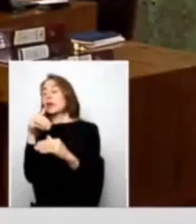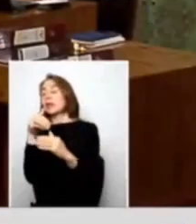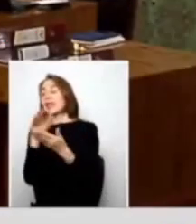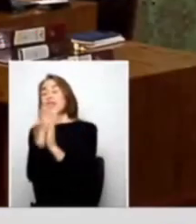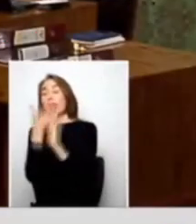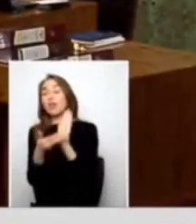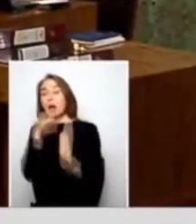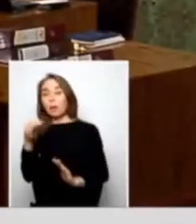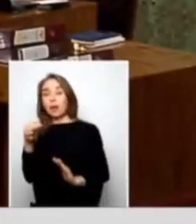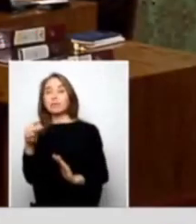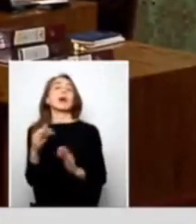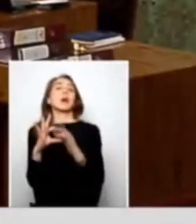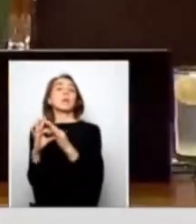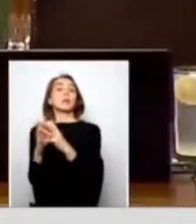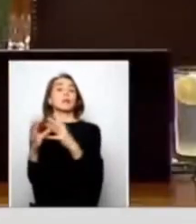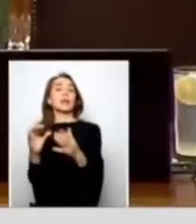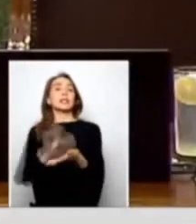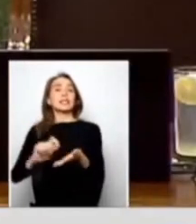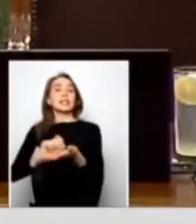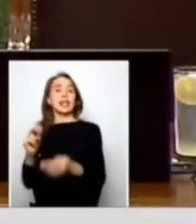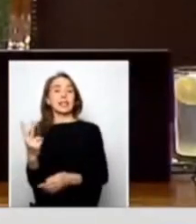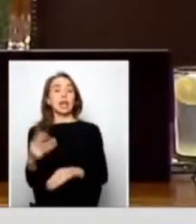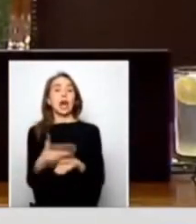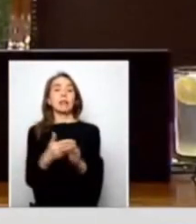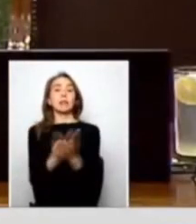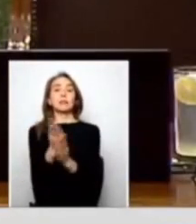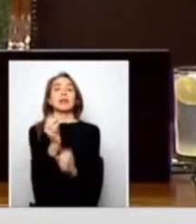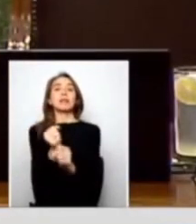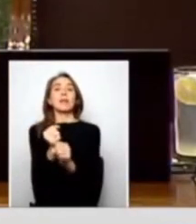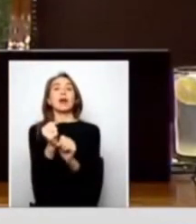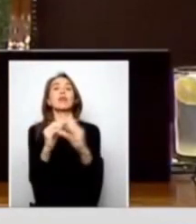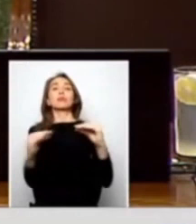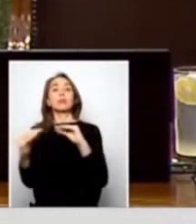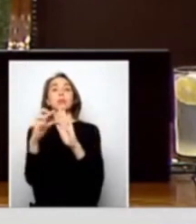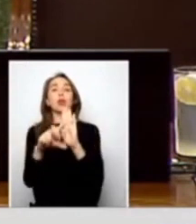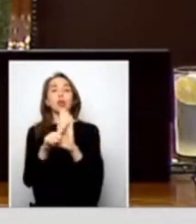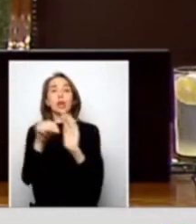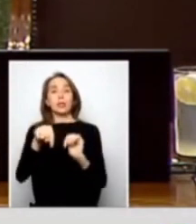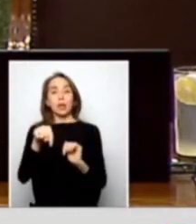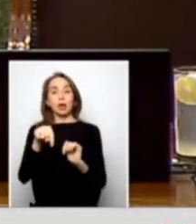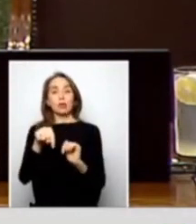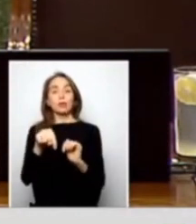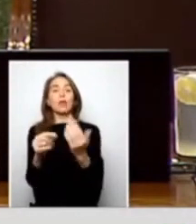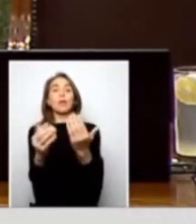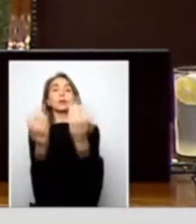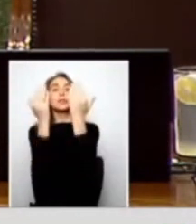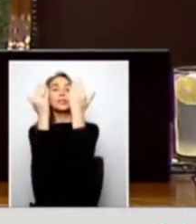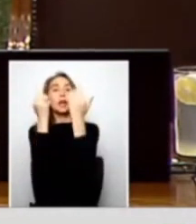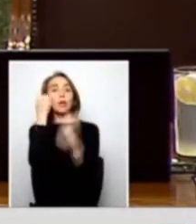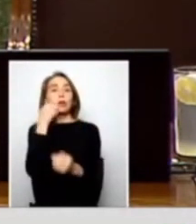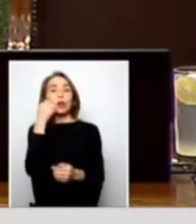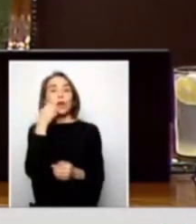Antes de iniciar nuestro trabajo legislativo del día de hoy, quisiera enviar un afectuoso saludo en